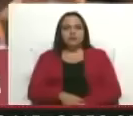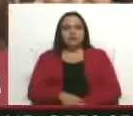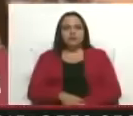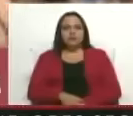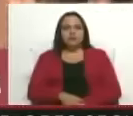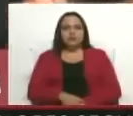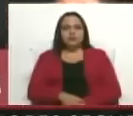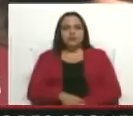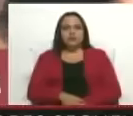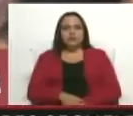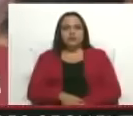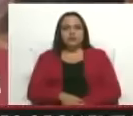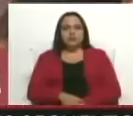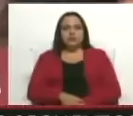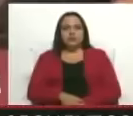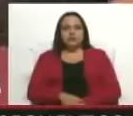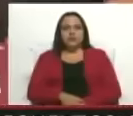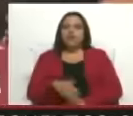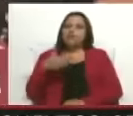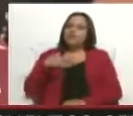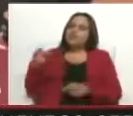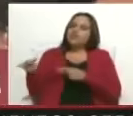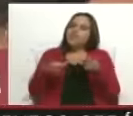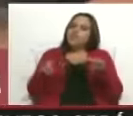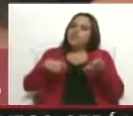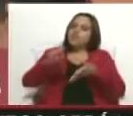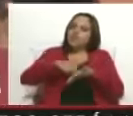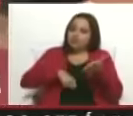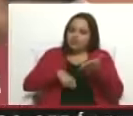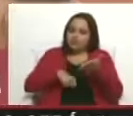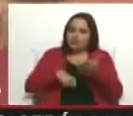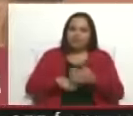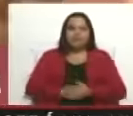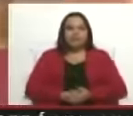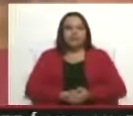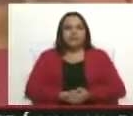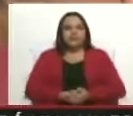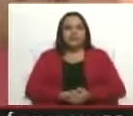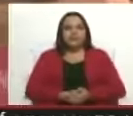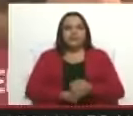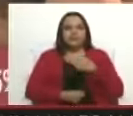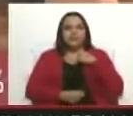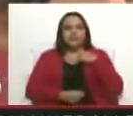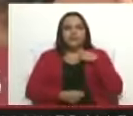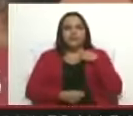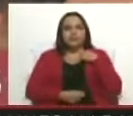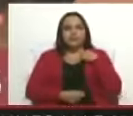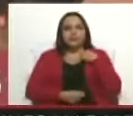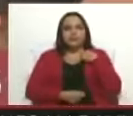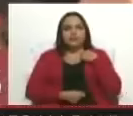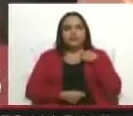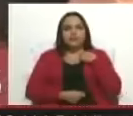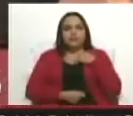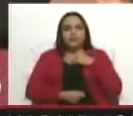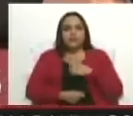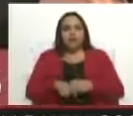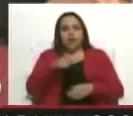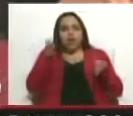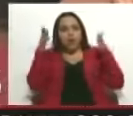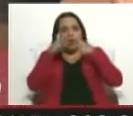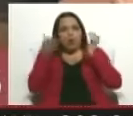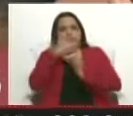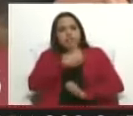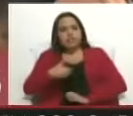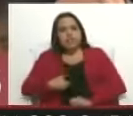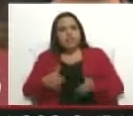En los próximos días te voy a invitar para la firma. Las unidades para el Esequibo que ordenó el presidente, ¿cuánto podrían